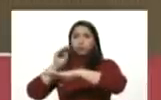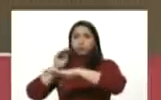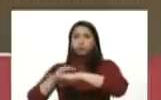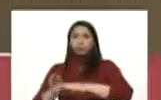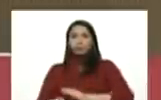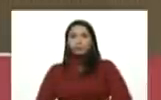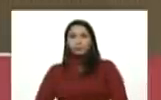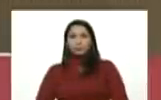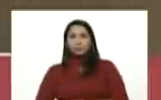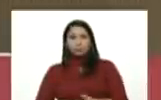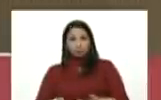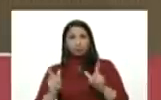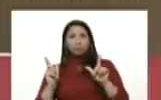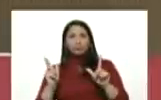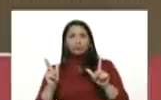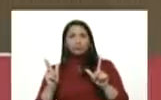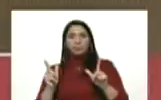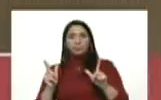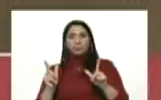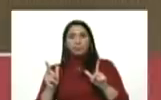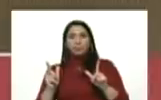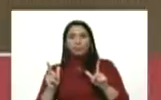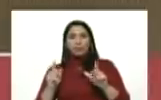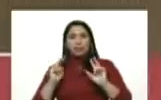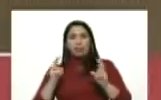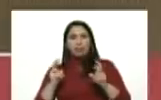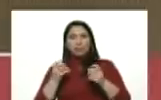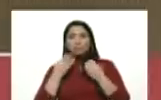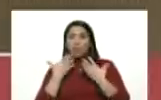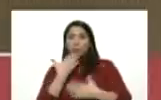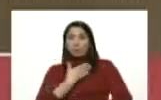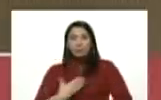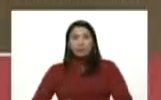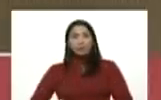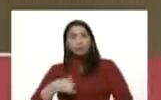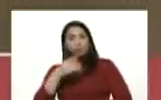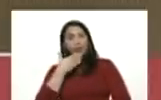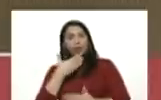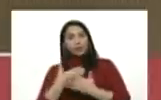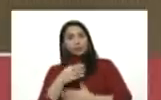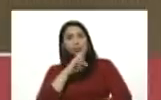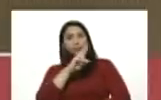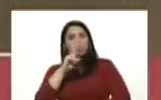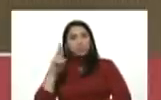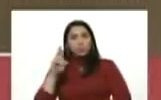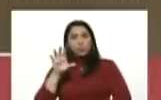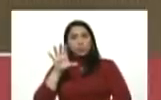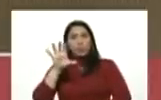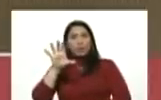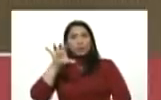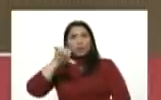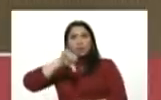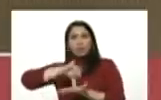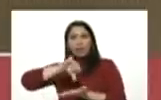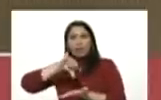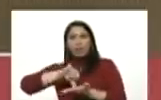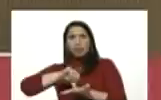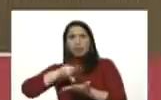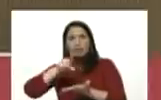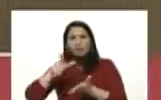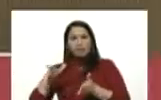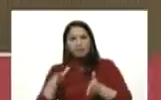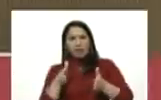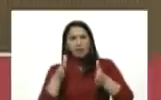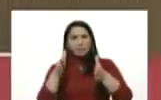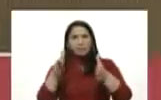que se activen en este sentido bueno presidente usted agradeció a la república islámica de irán ese es el camino